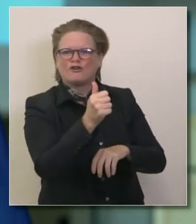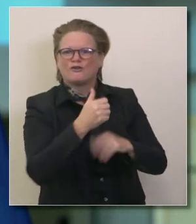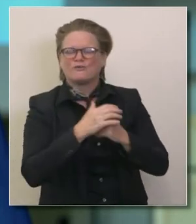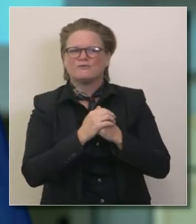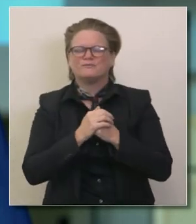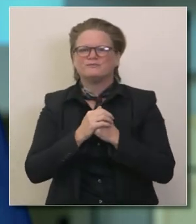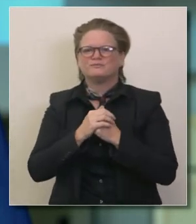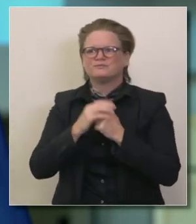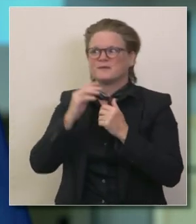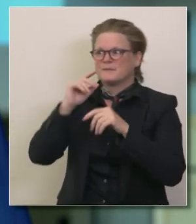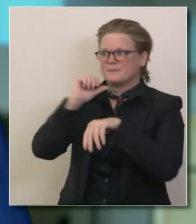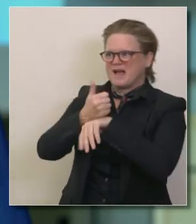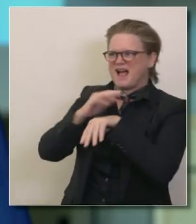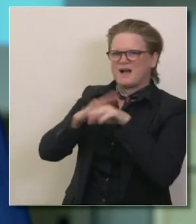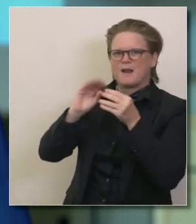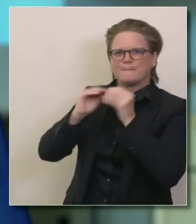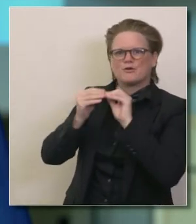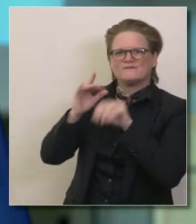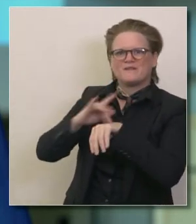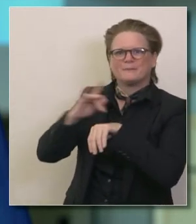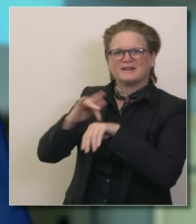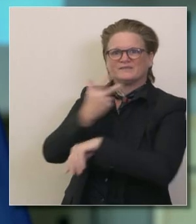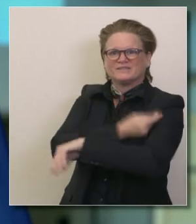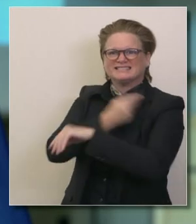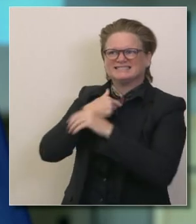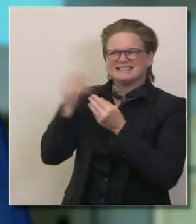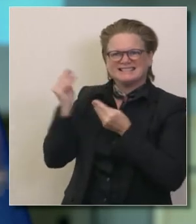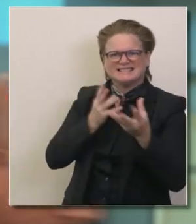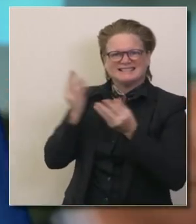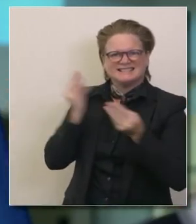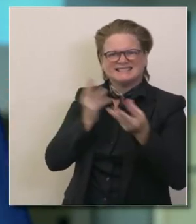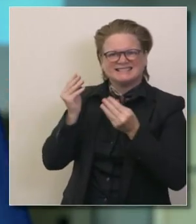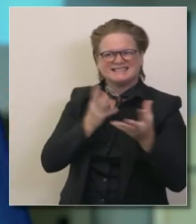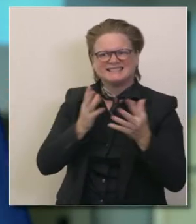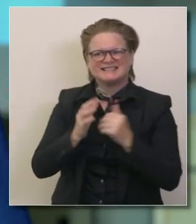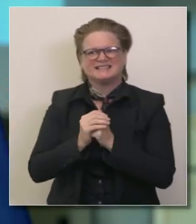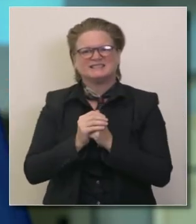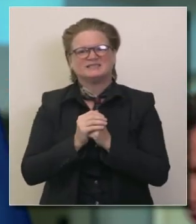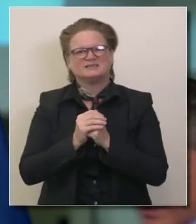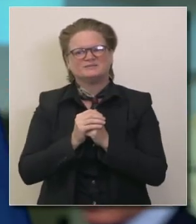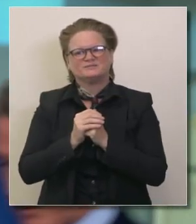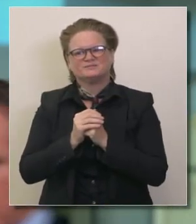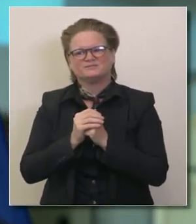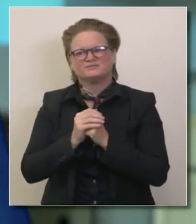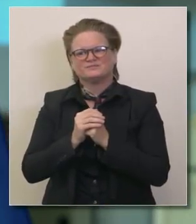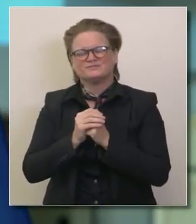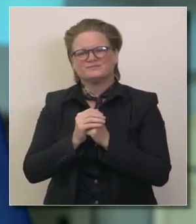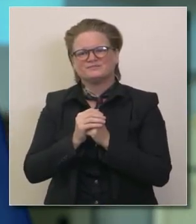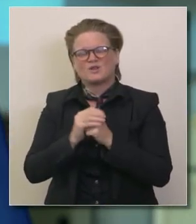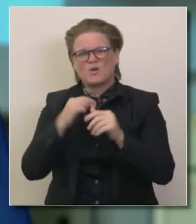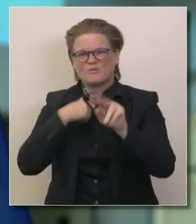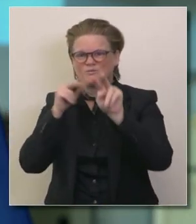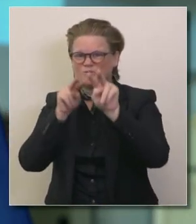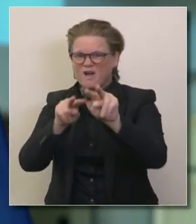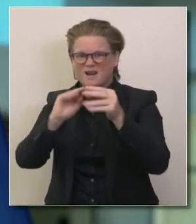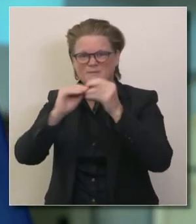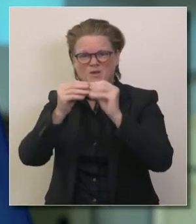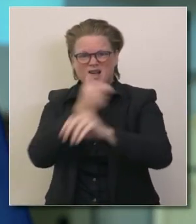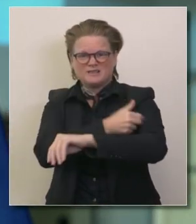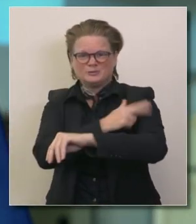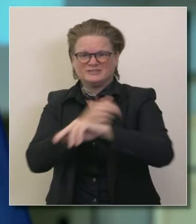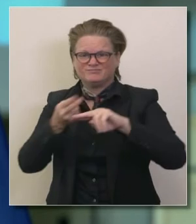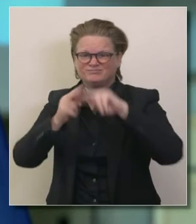entrega de atención médica para ayudarlos a ustedes si están en casa si acaso llegarán a necesitar esta ayuda en las semanas y meses próximos